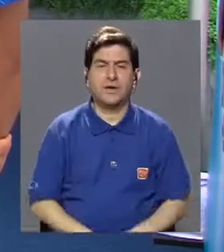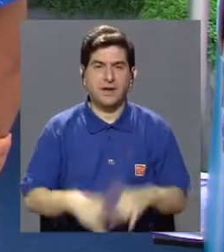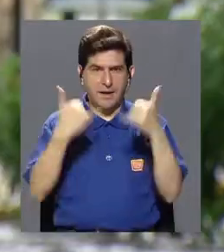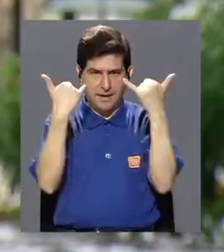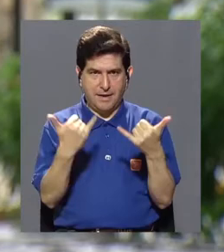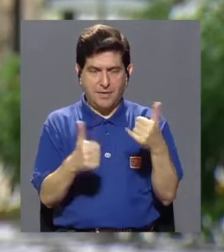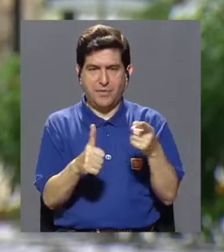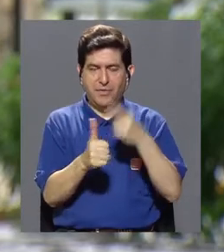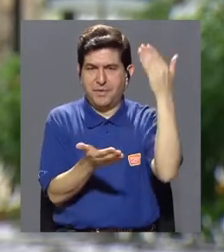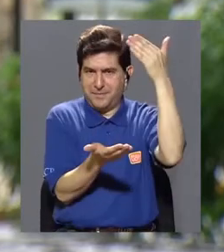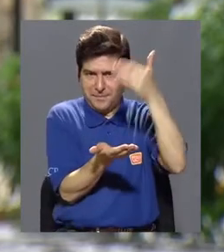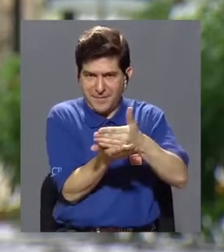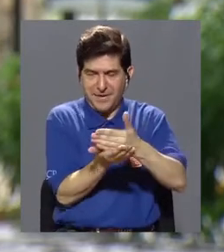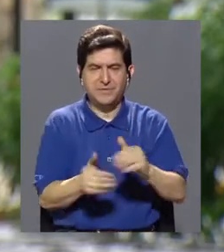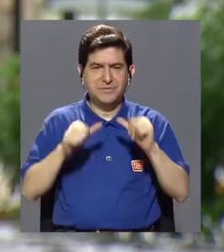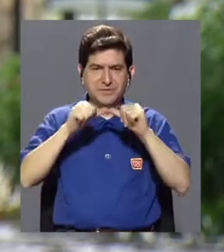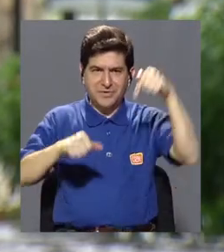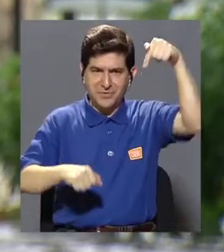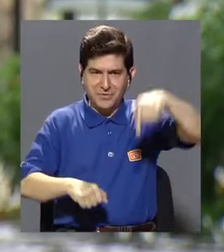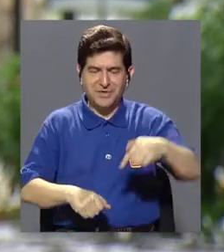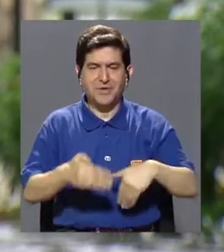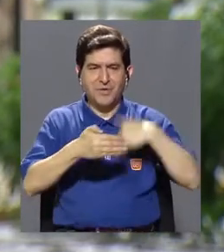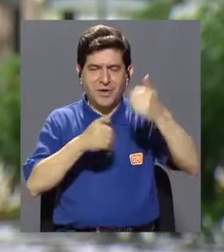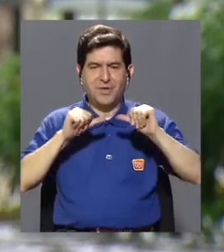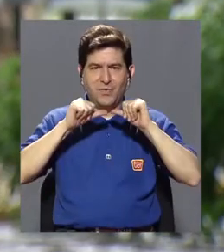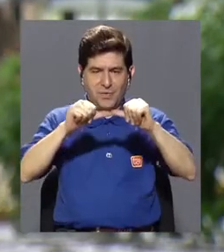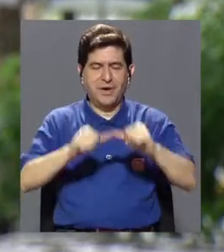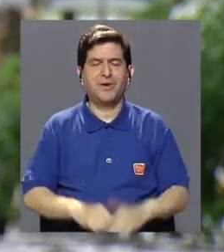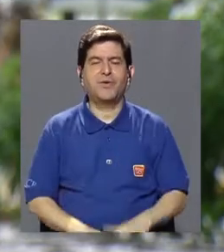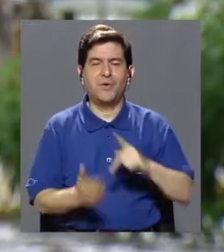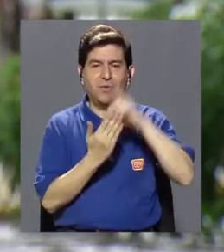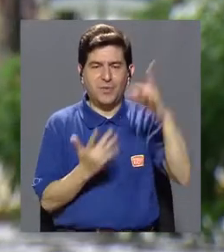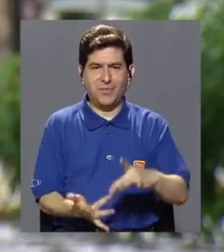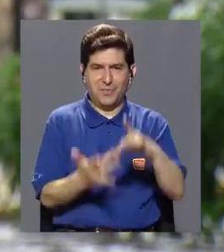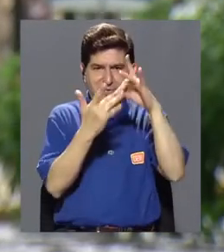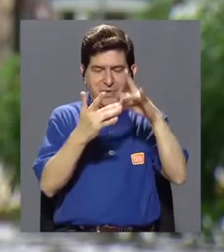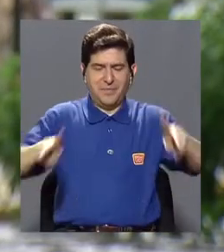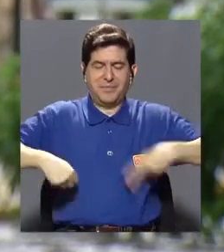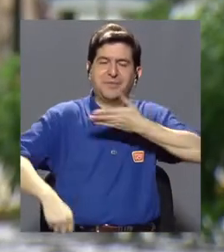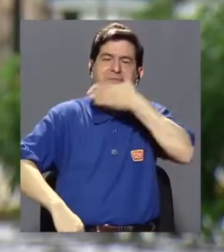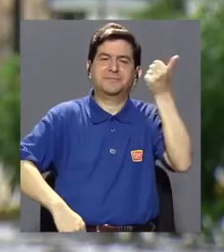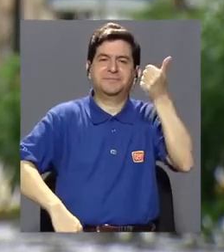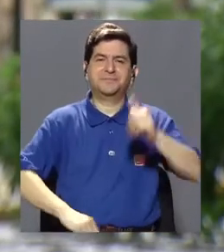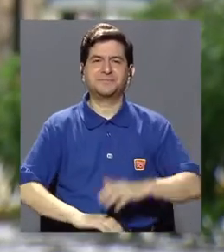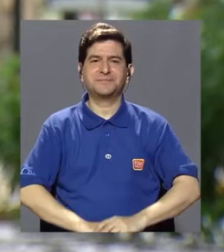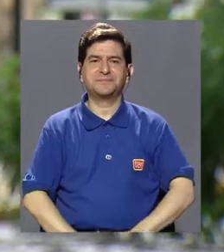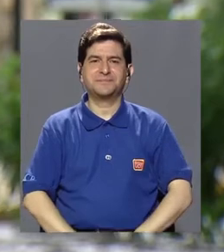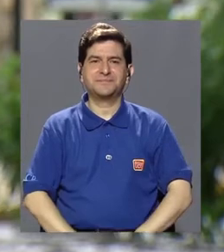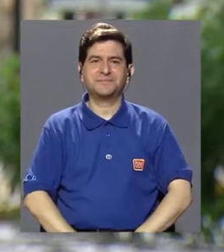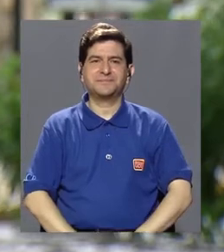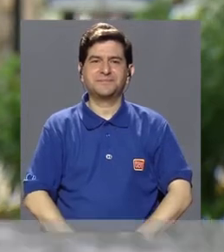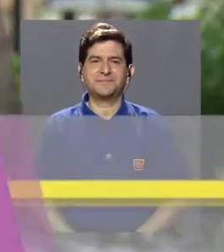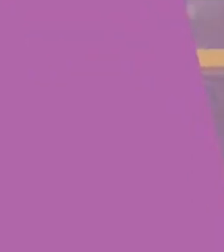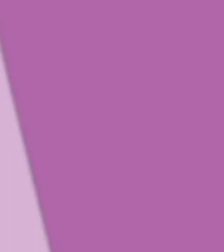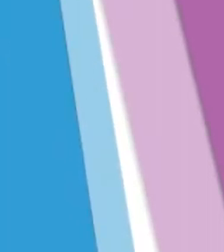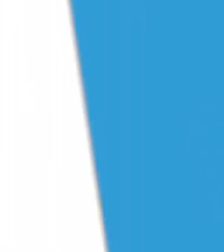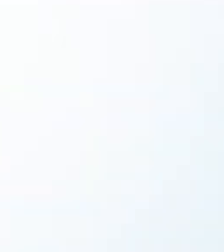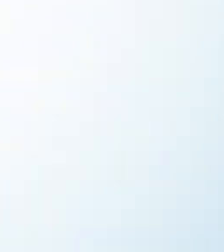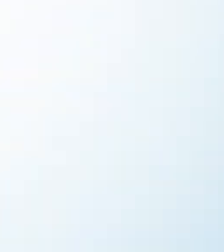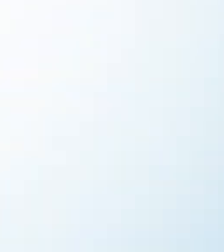corazón. Es momento de hacer una primera pausa, quédese con nosotros y regresamos con este reportaje especial de Vivir Mejor.